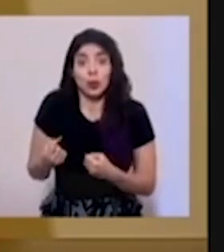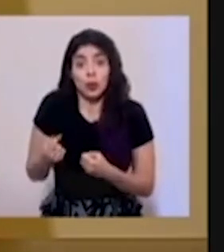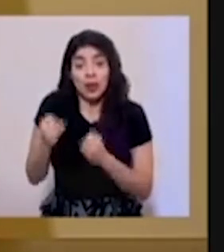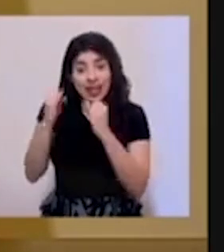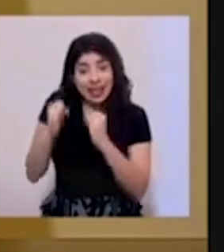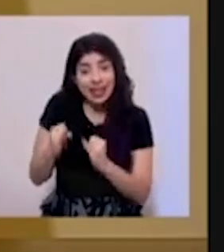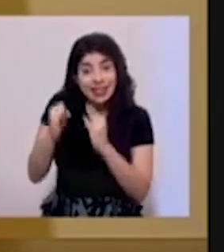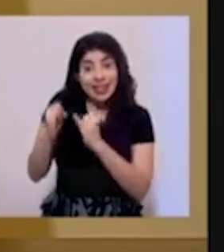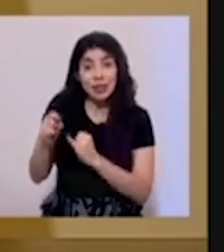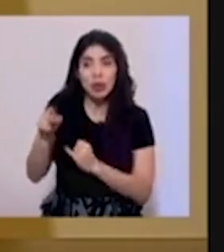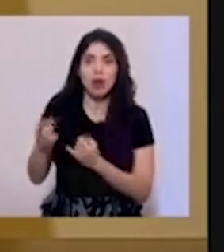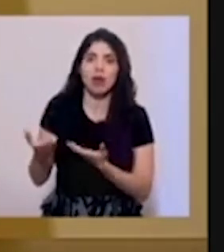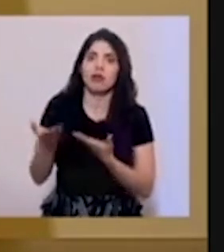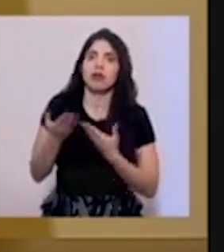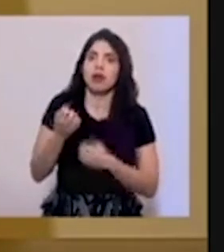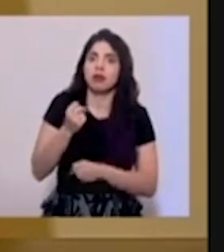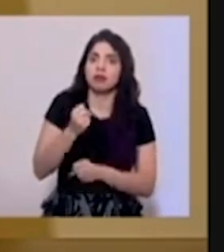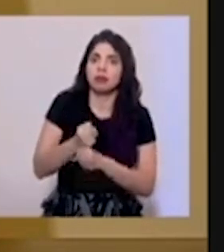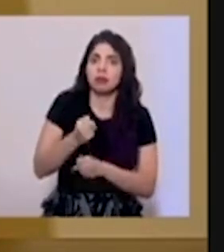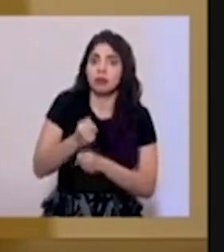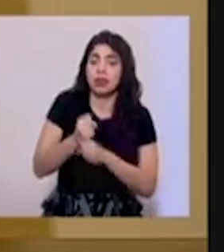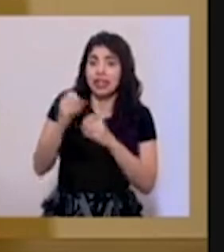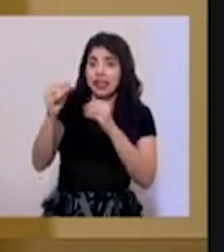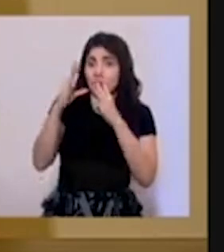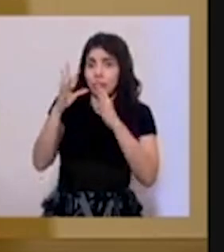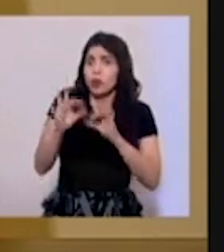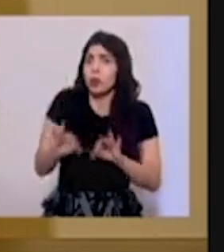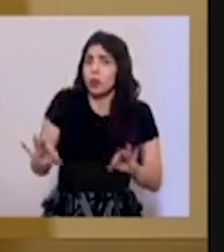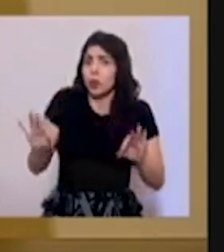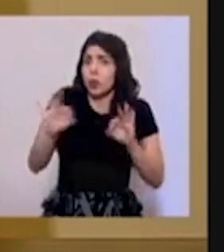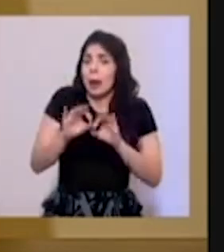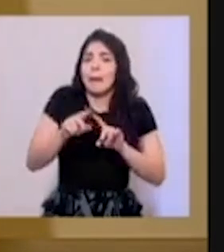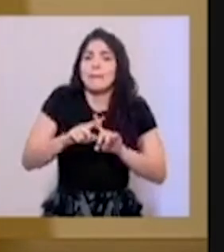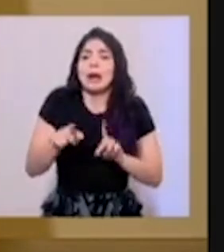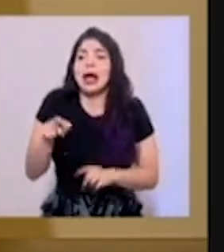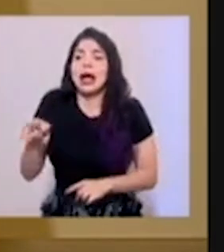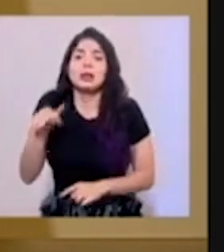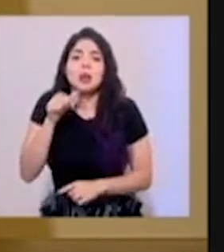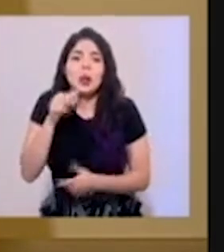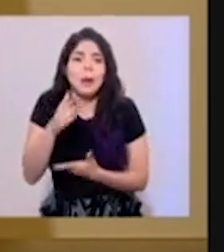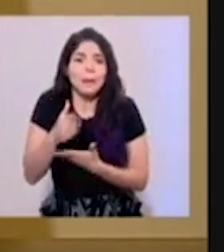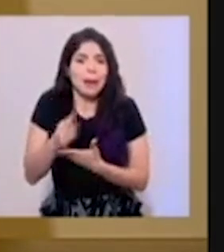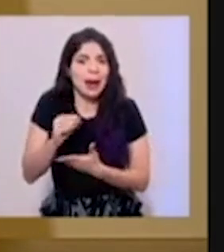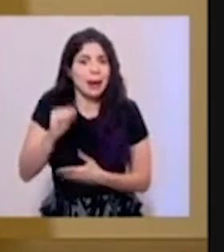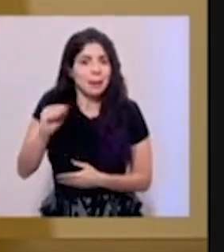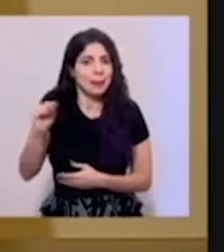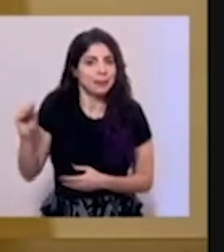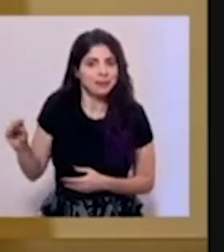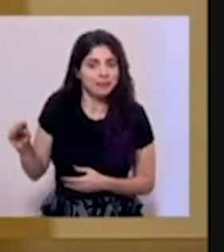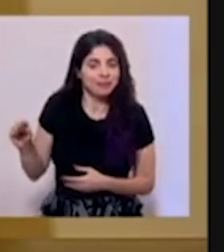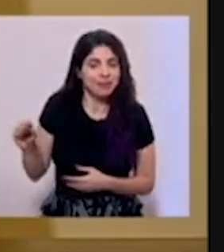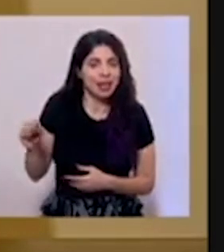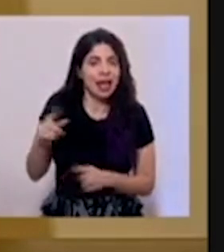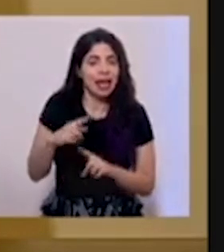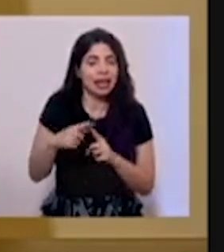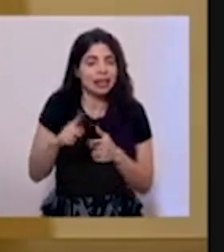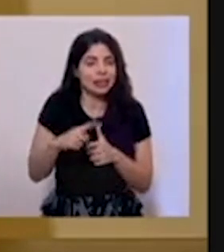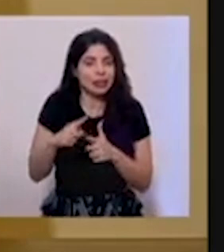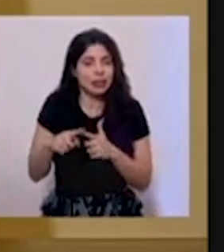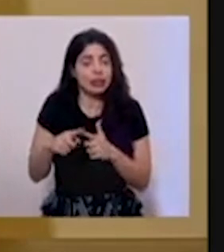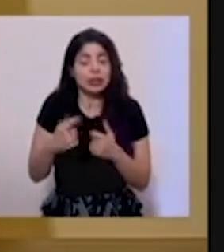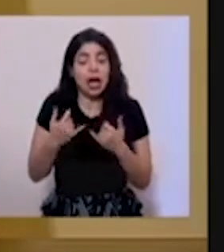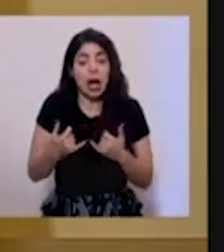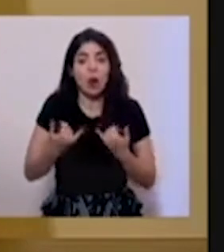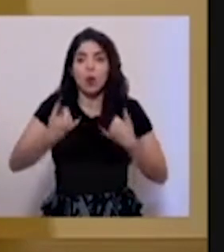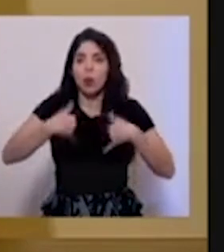pues genera trabajo. Es información muy relevante, pero no va a detener los contagios. Aún así, se están